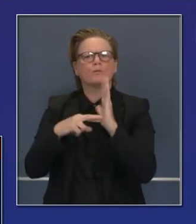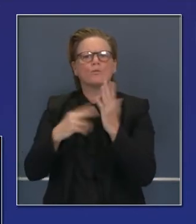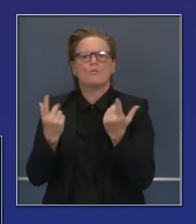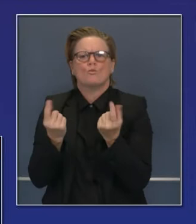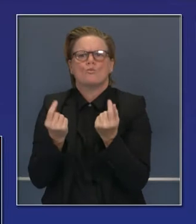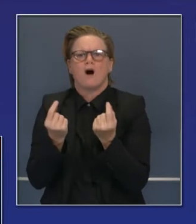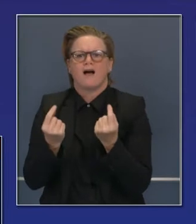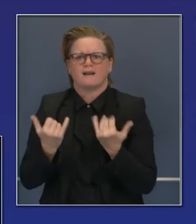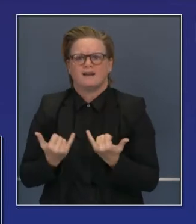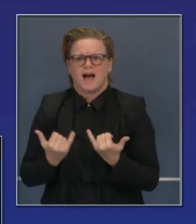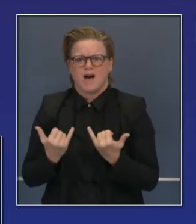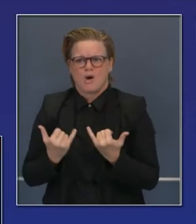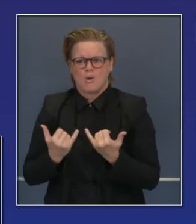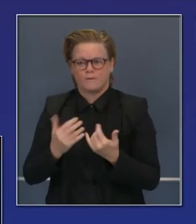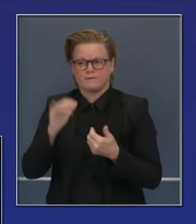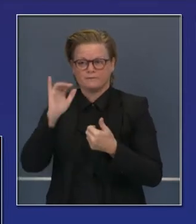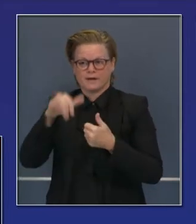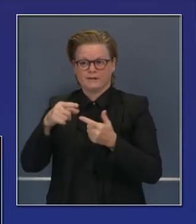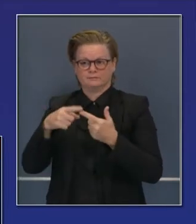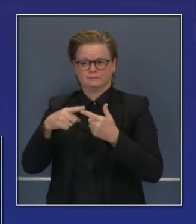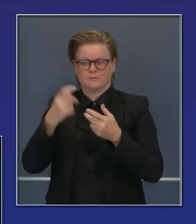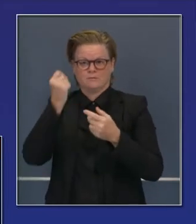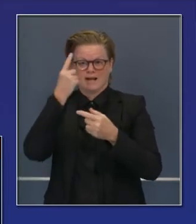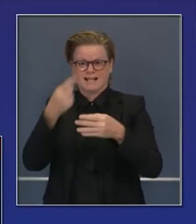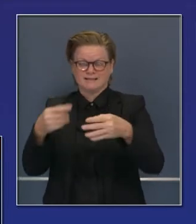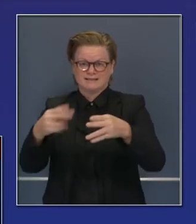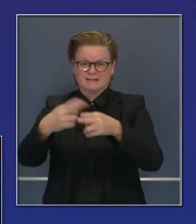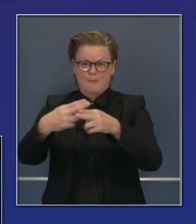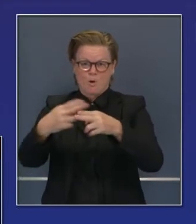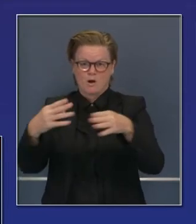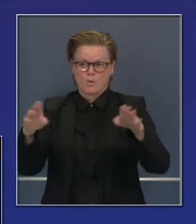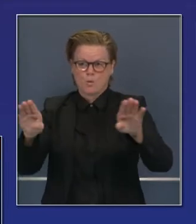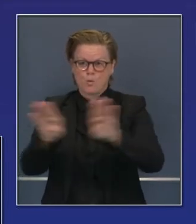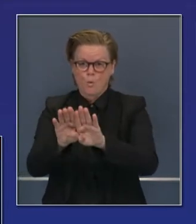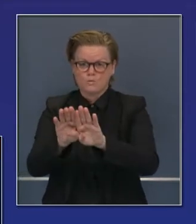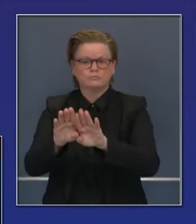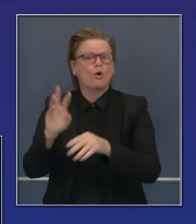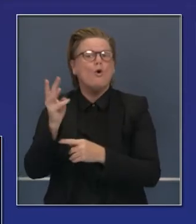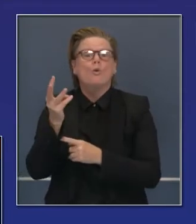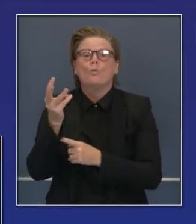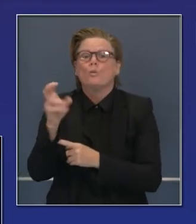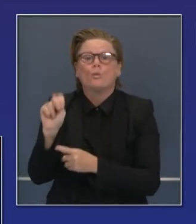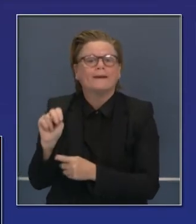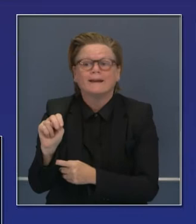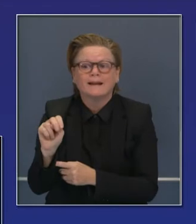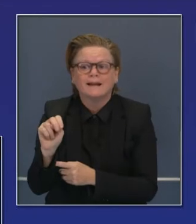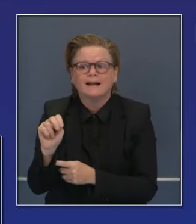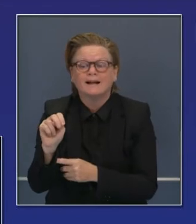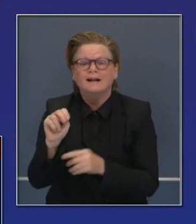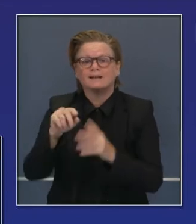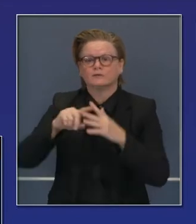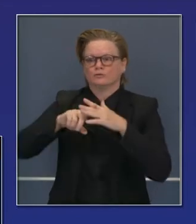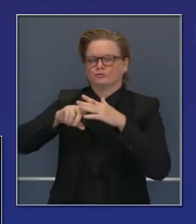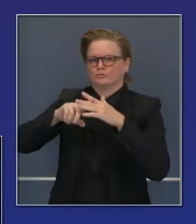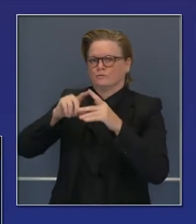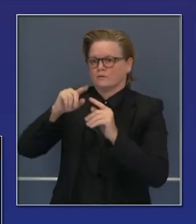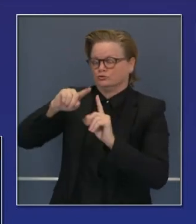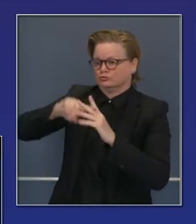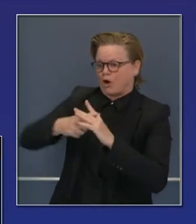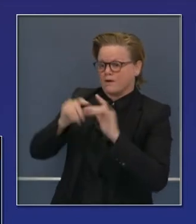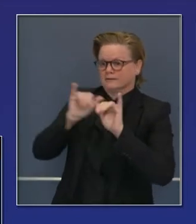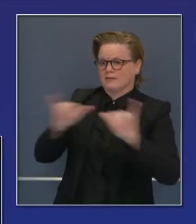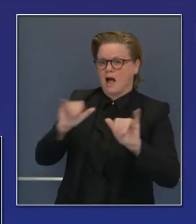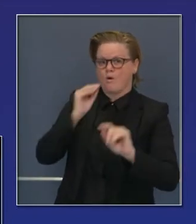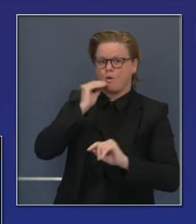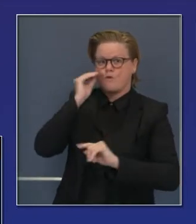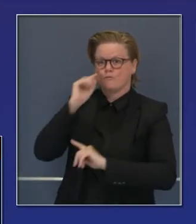pues, fíjese usted. Estamos viendo aquí la clausura temporal. Cuando la región reciba